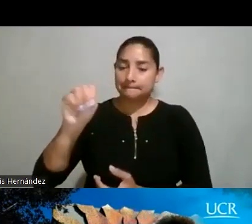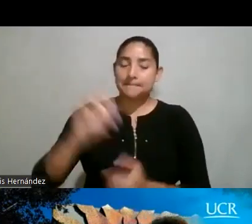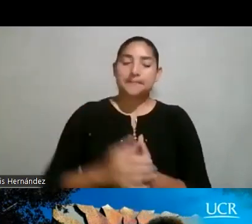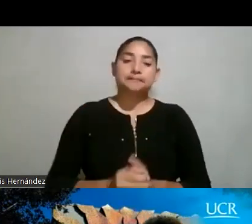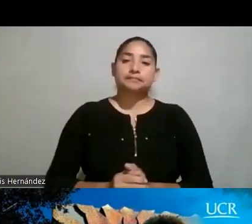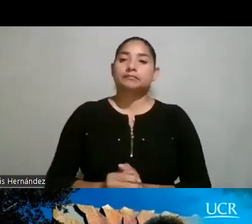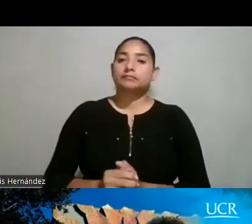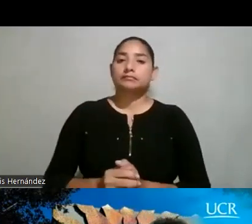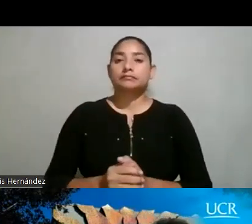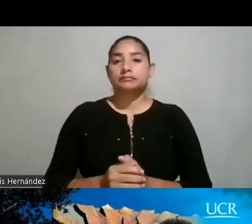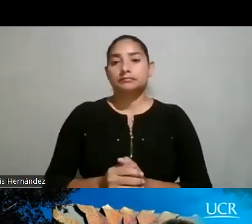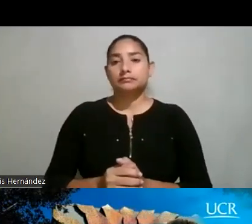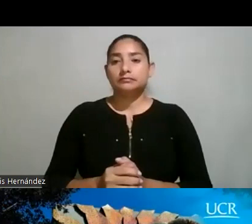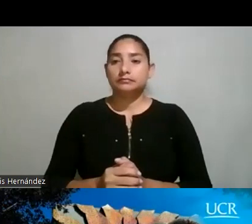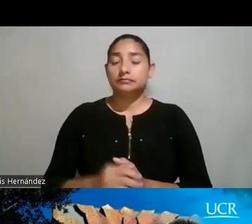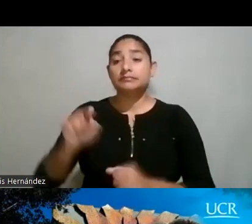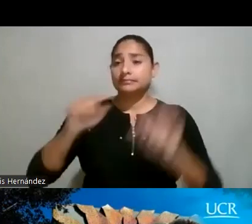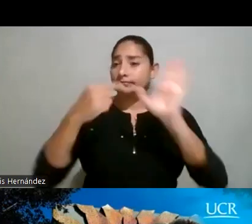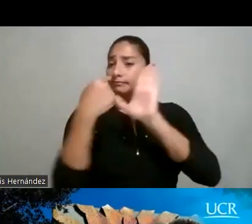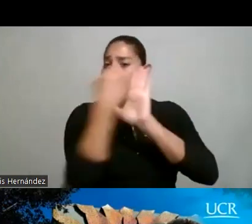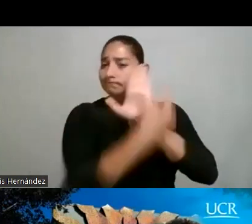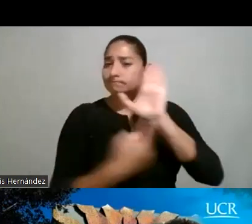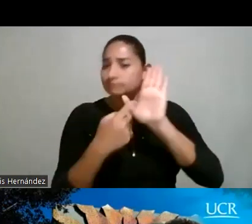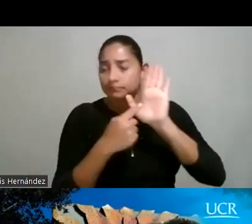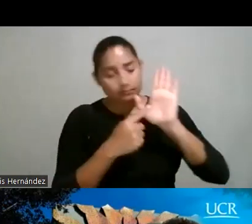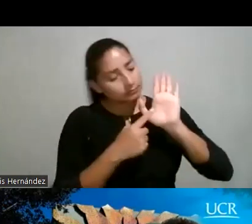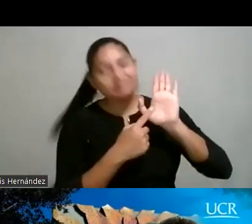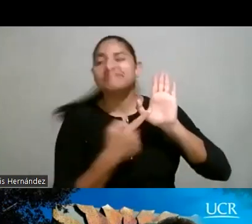Este que ven acá, este diagrama que ven acá,